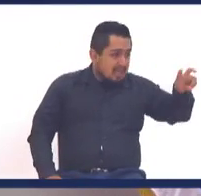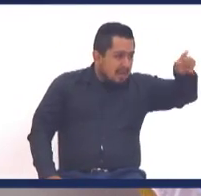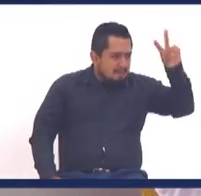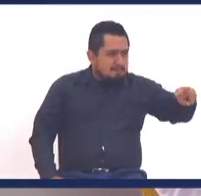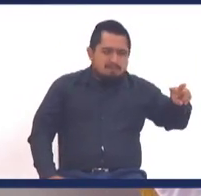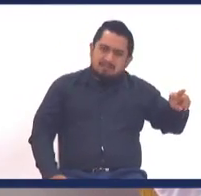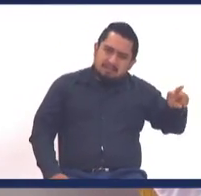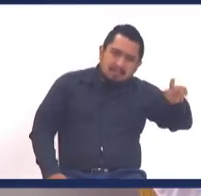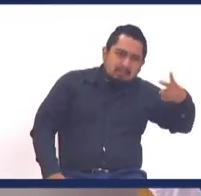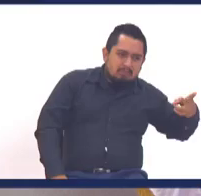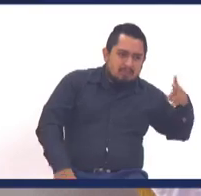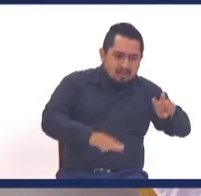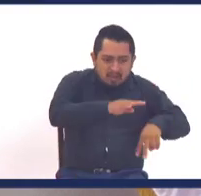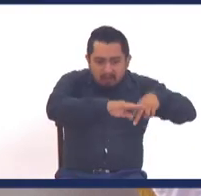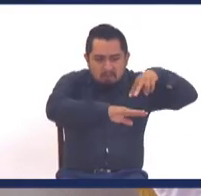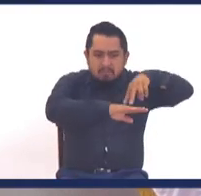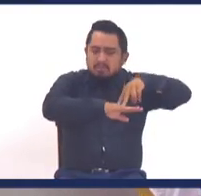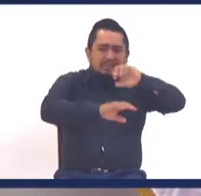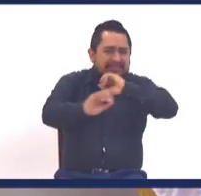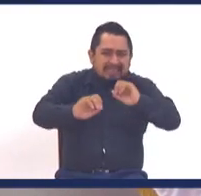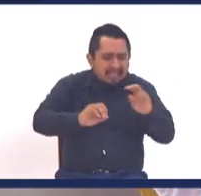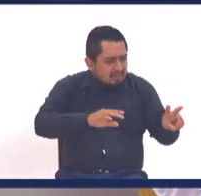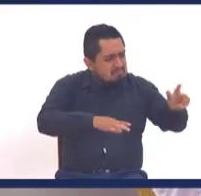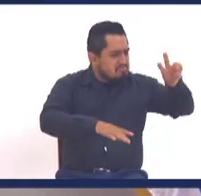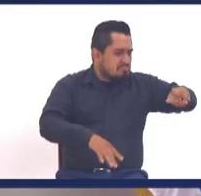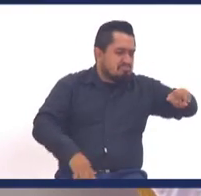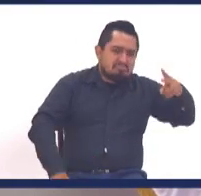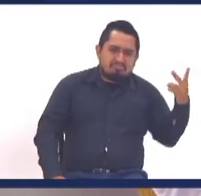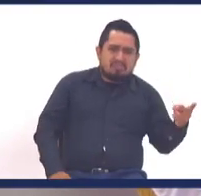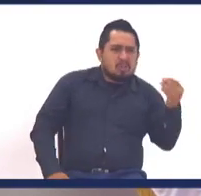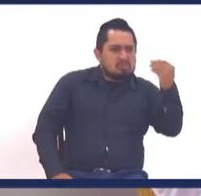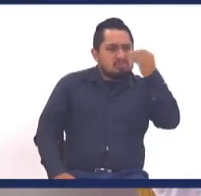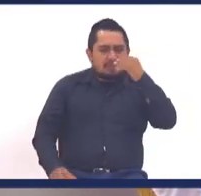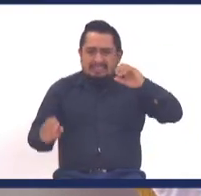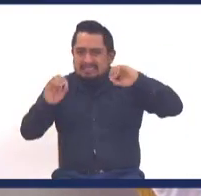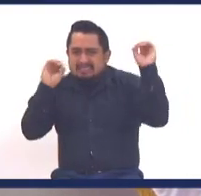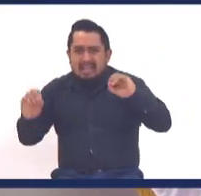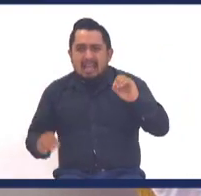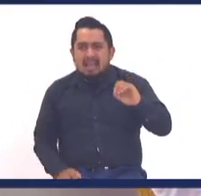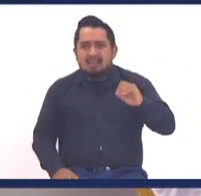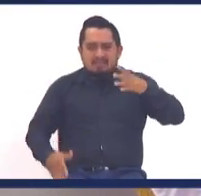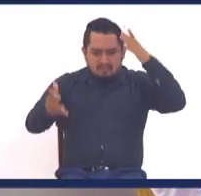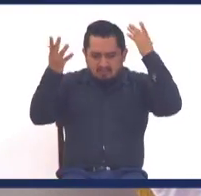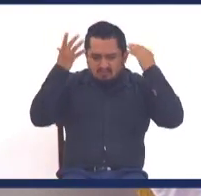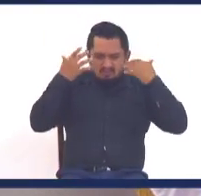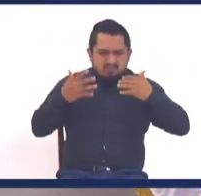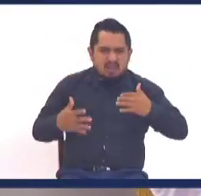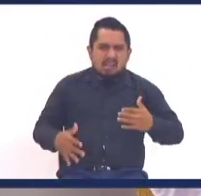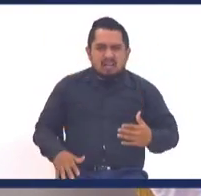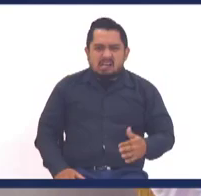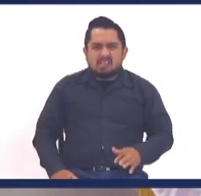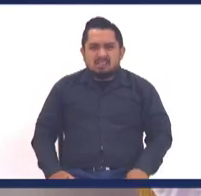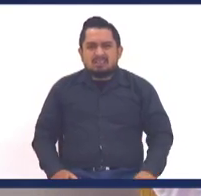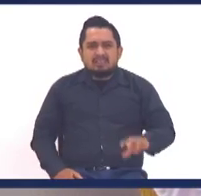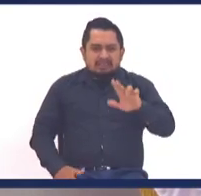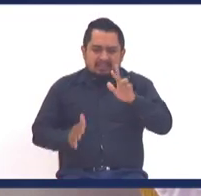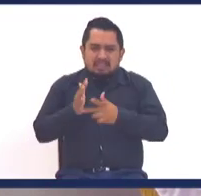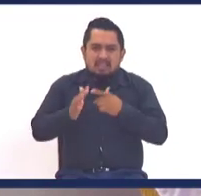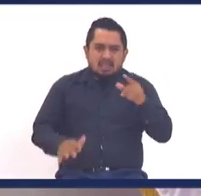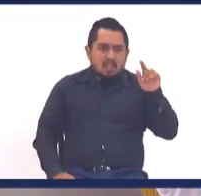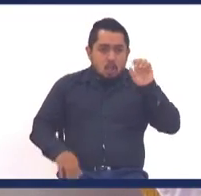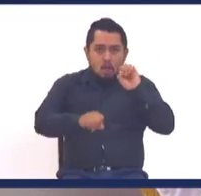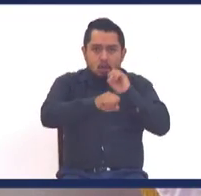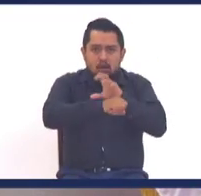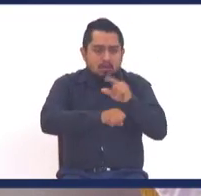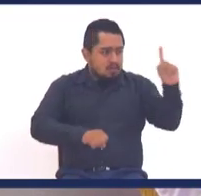de la cama, no se levantaba, ni atrás, ni adelante, no quería comer, se había descuidado, vino tres, cuatro veces a la oficina, a la